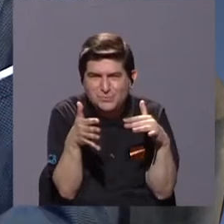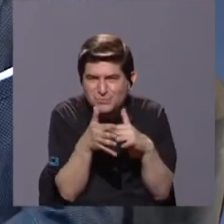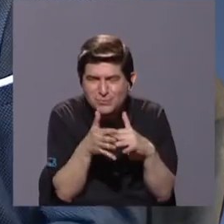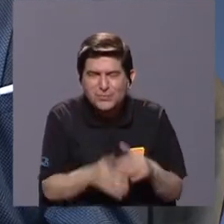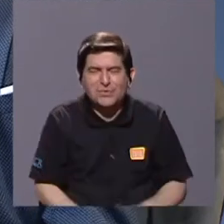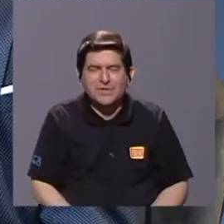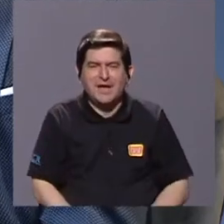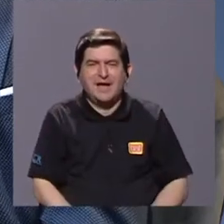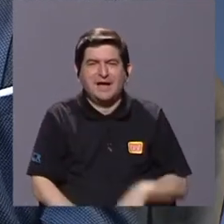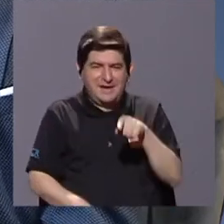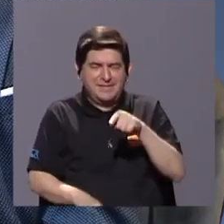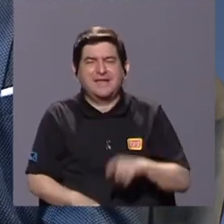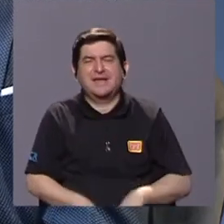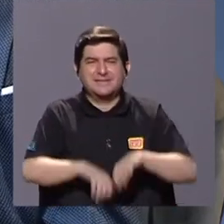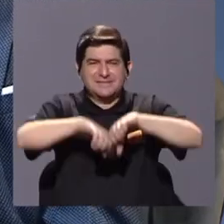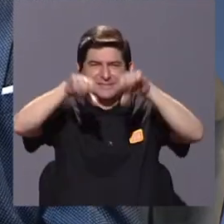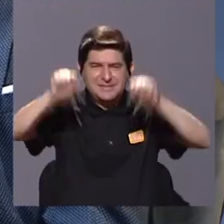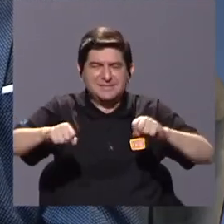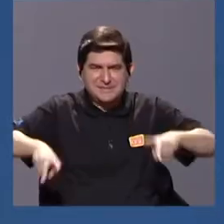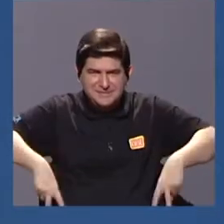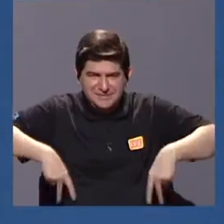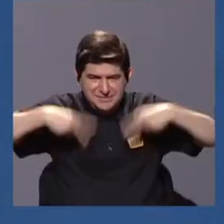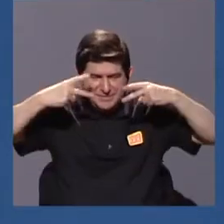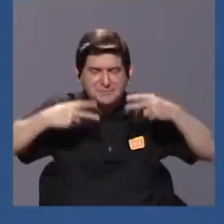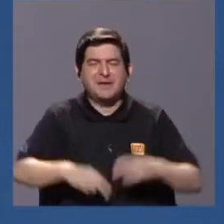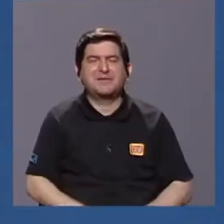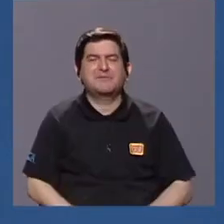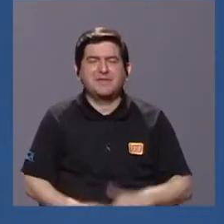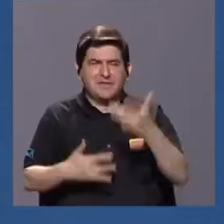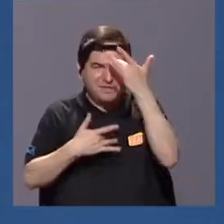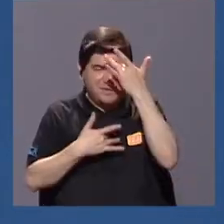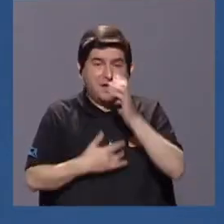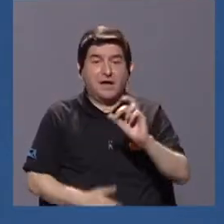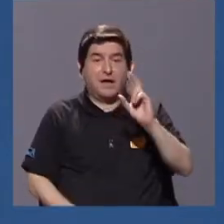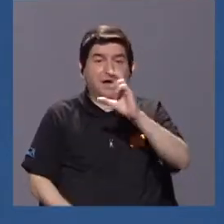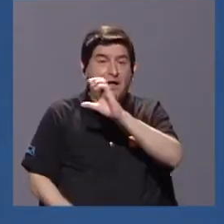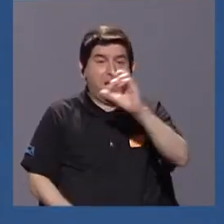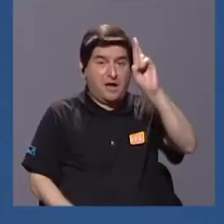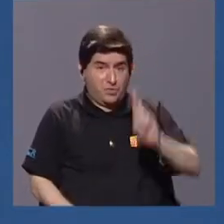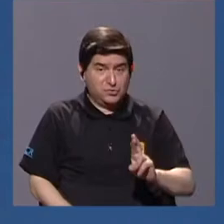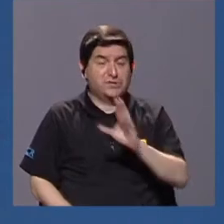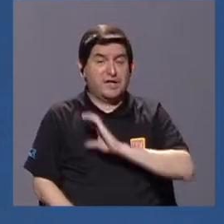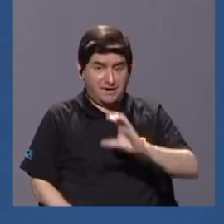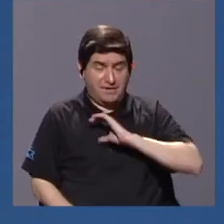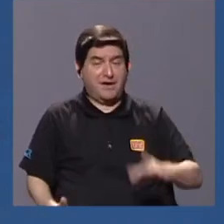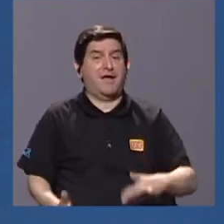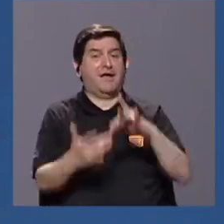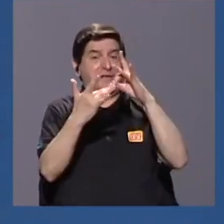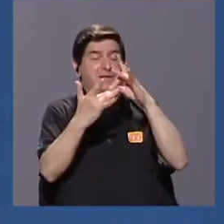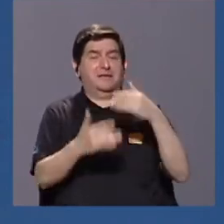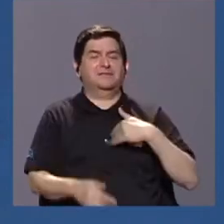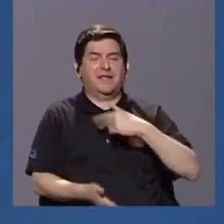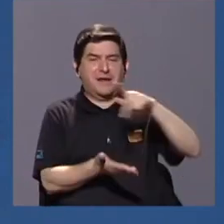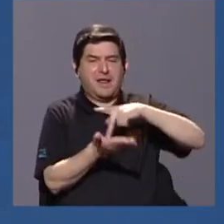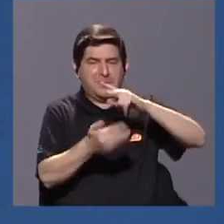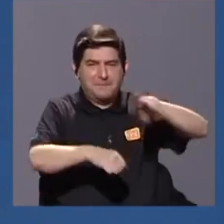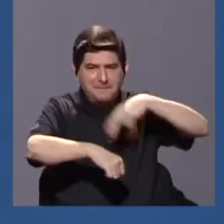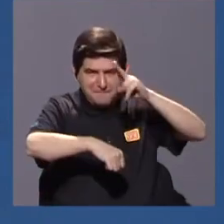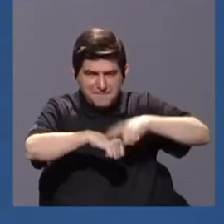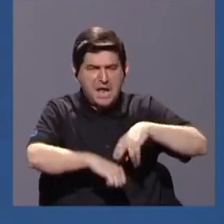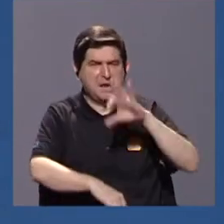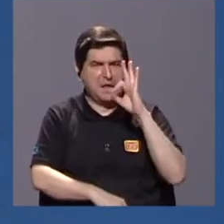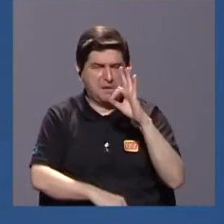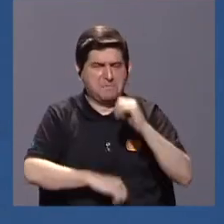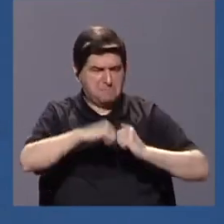ecología de enfermedades? Costa Rica tiene características únicas. Tenemos parques nacionales bastante